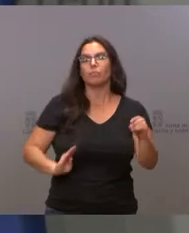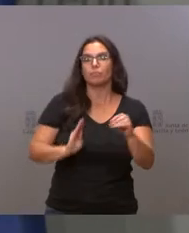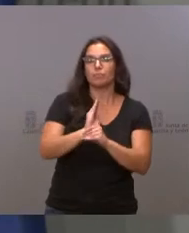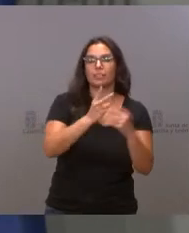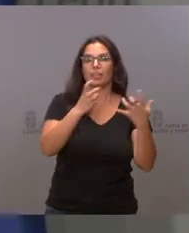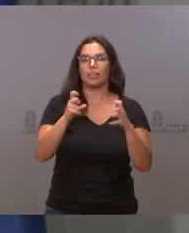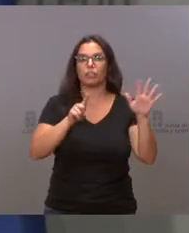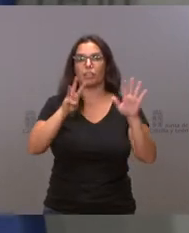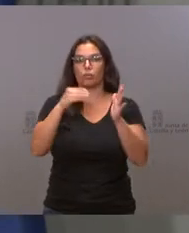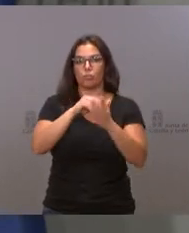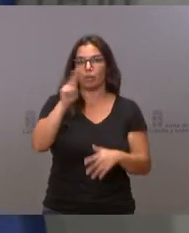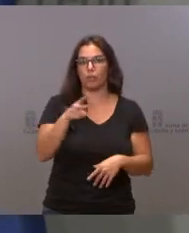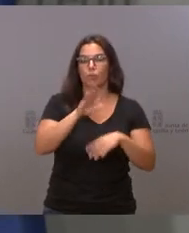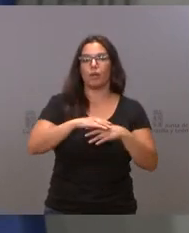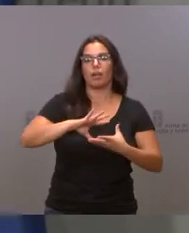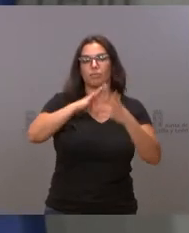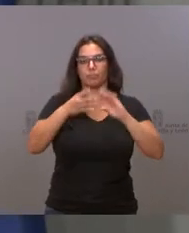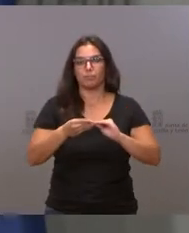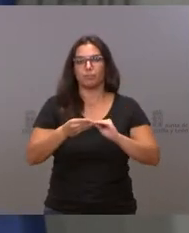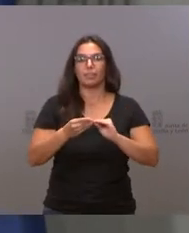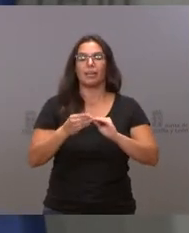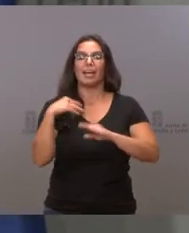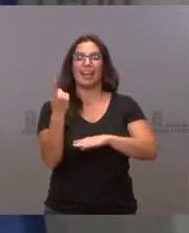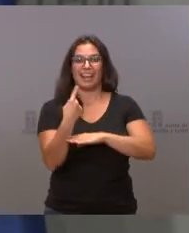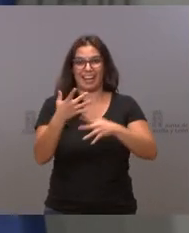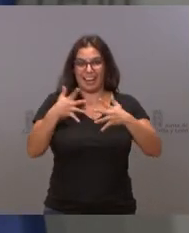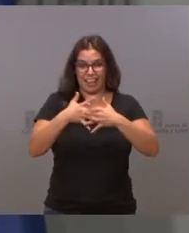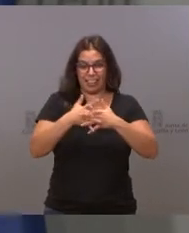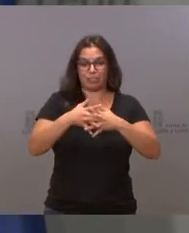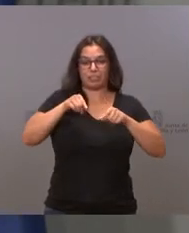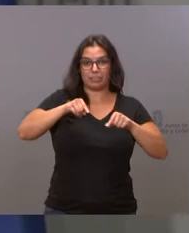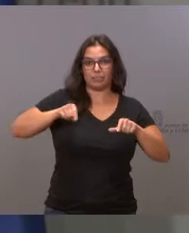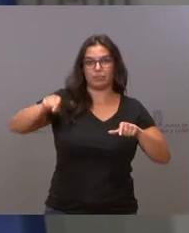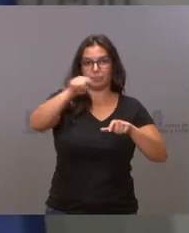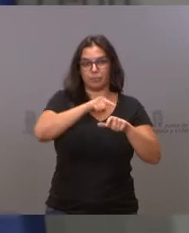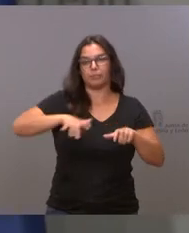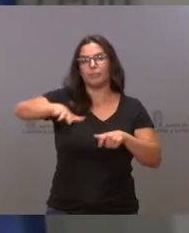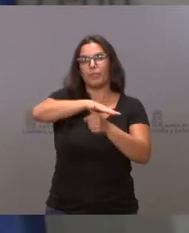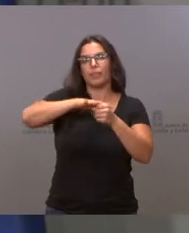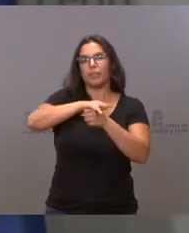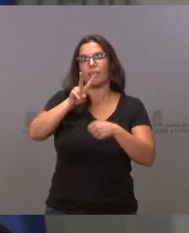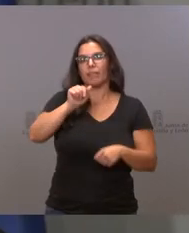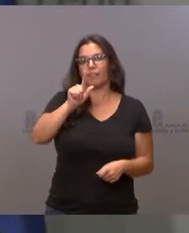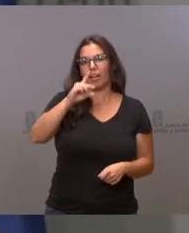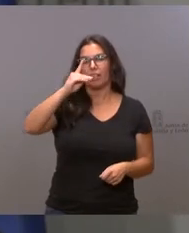acondicionar dos tramos de la infraestructura de regadío de la comunidad de regantes de Val de Mudarra, en Valladolid.